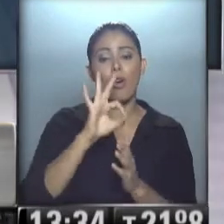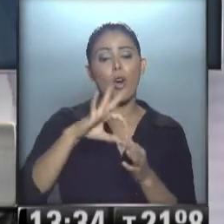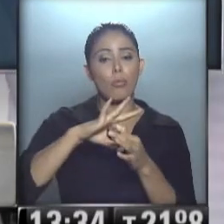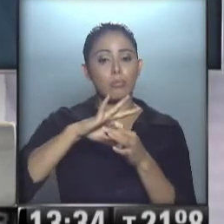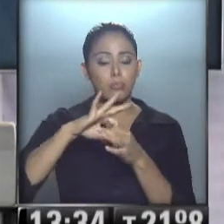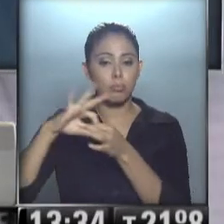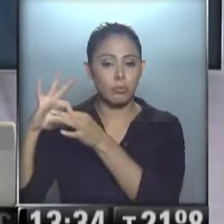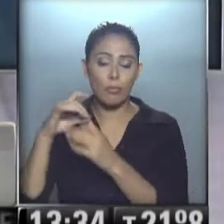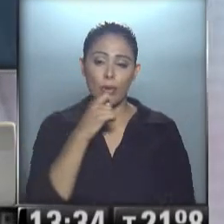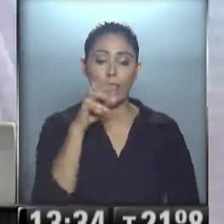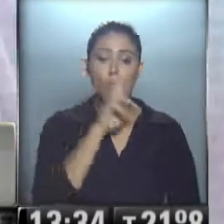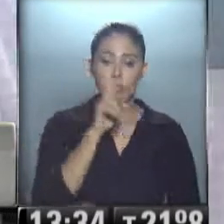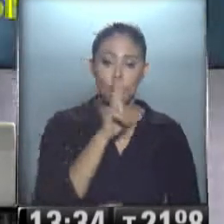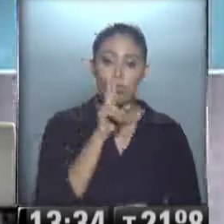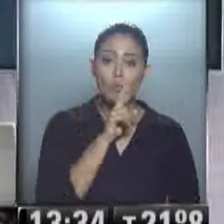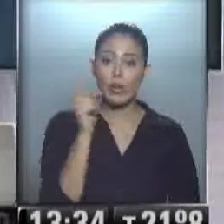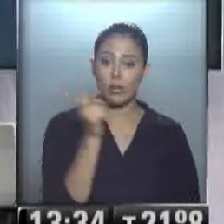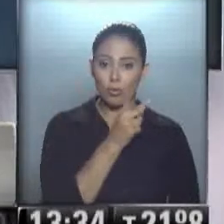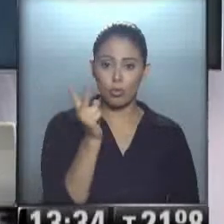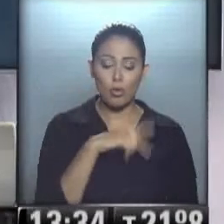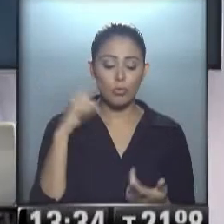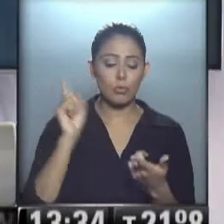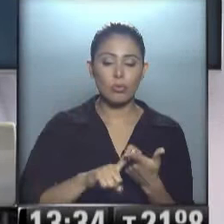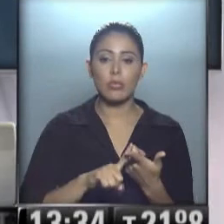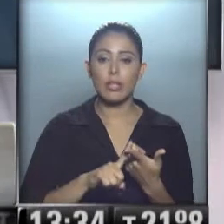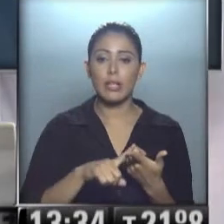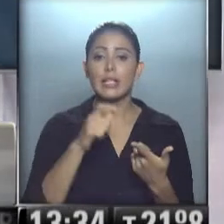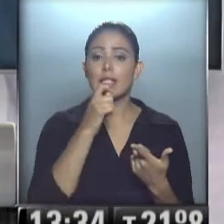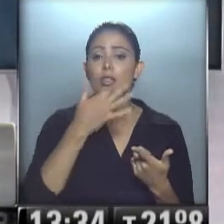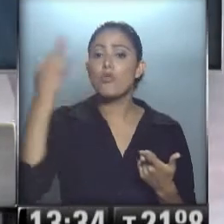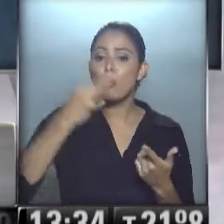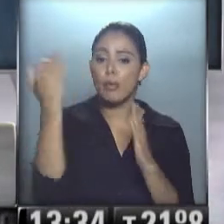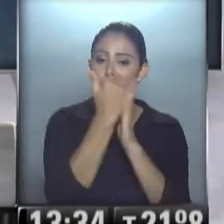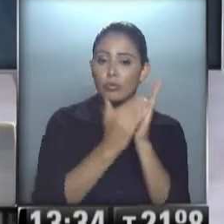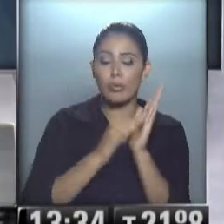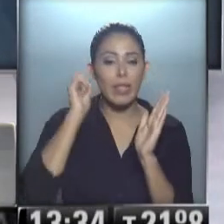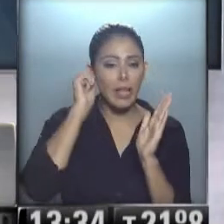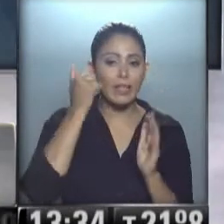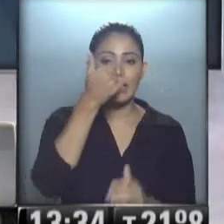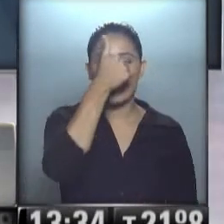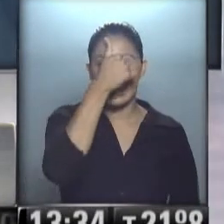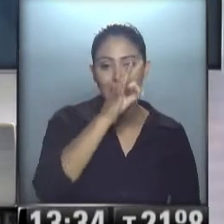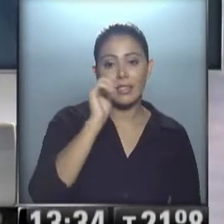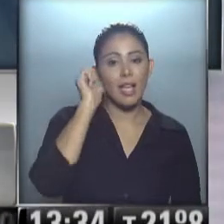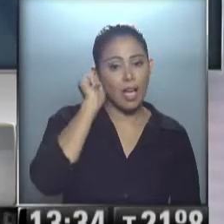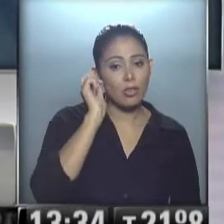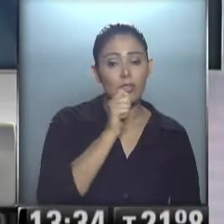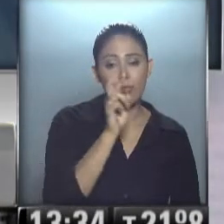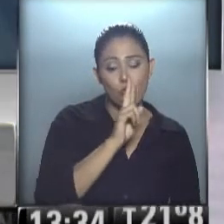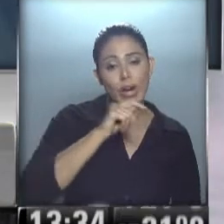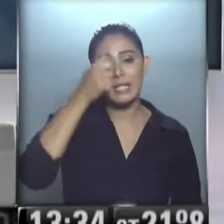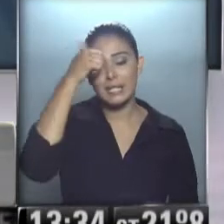de dependencia, como el caso de Zulma que tiene ambos sistemas, que cumplen el requisito de edad, 60 años mujeres,